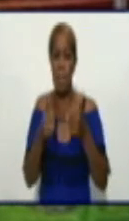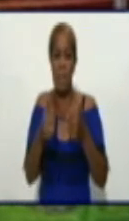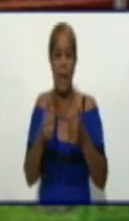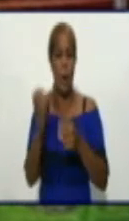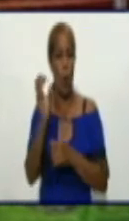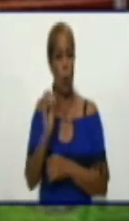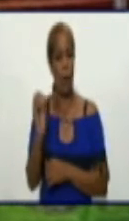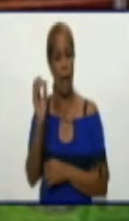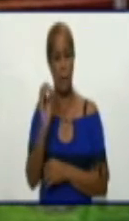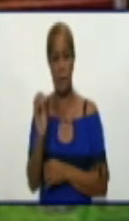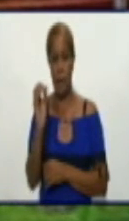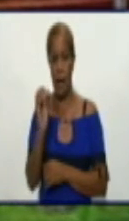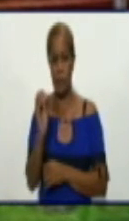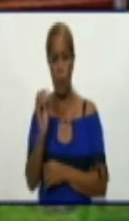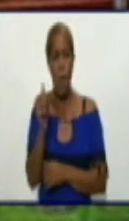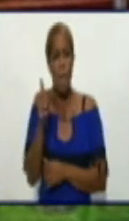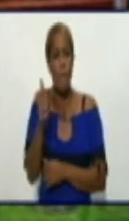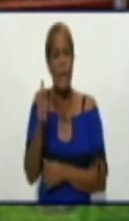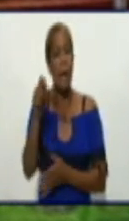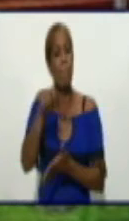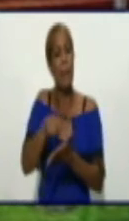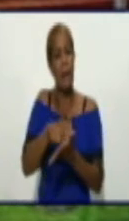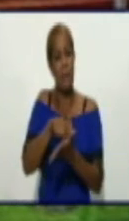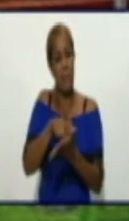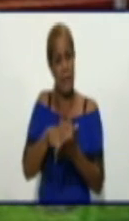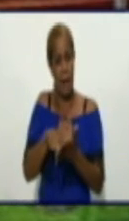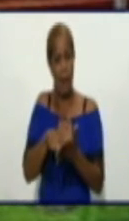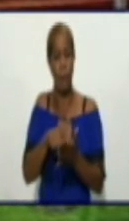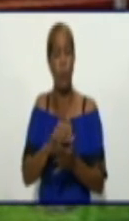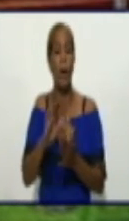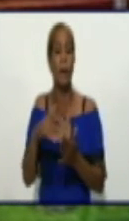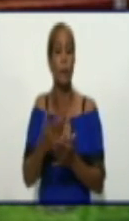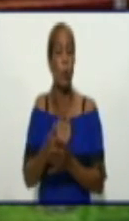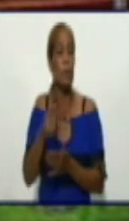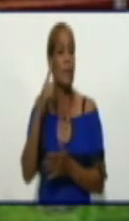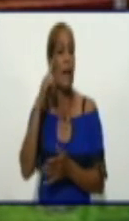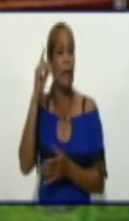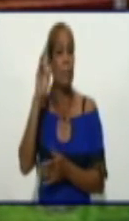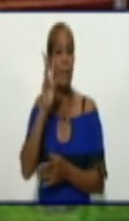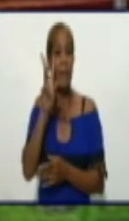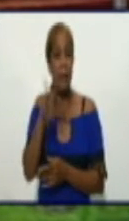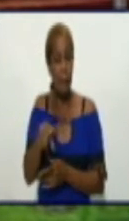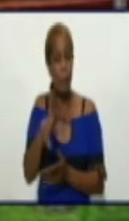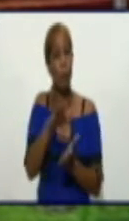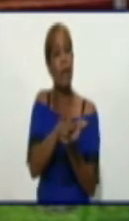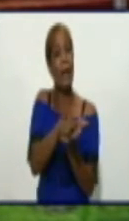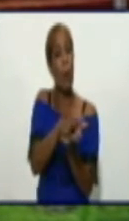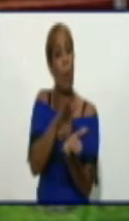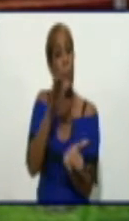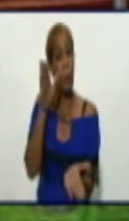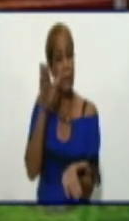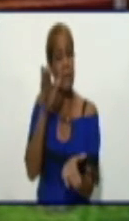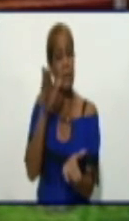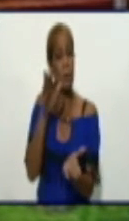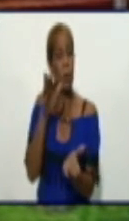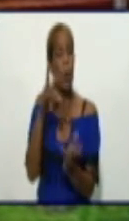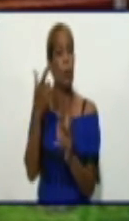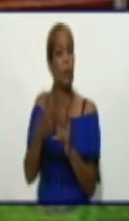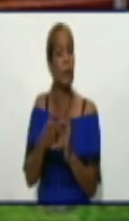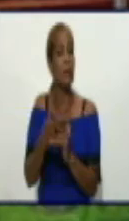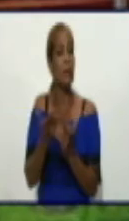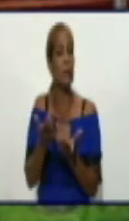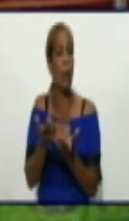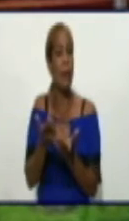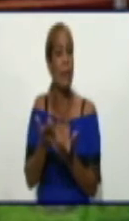diseñado, en el que primó el compromiso, la lealtad a la revolución, a Fidel y a